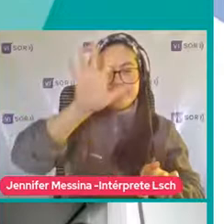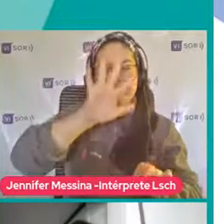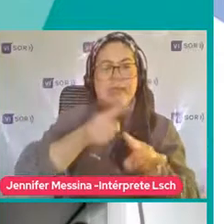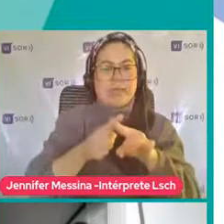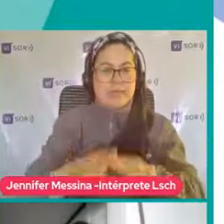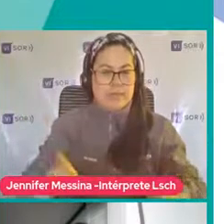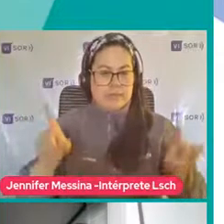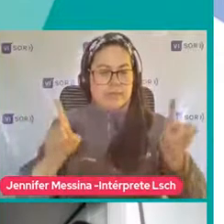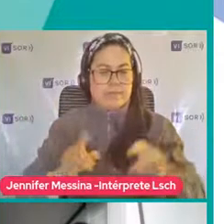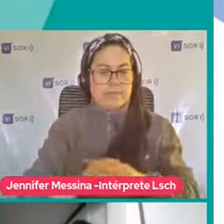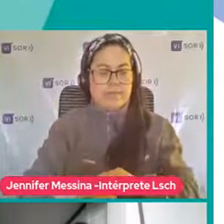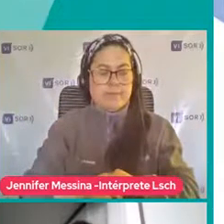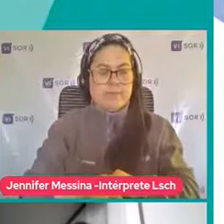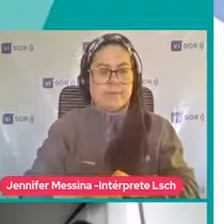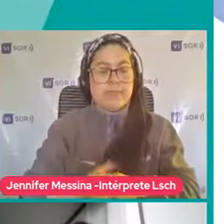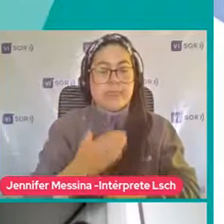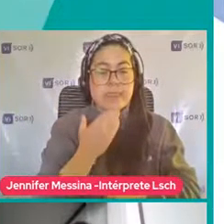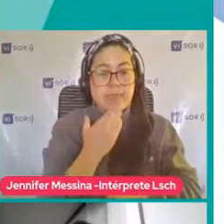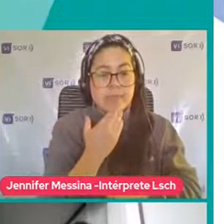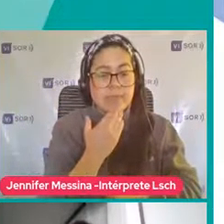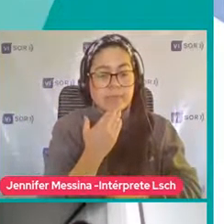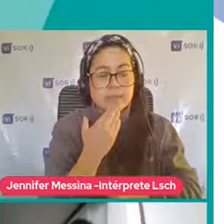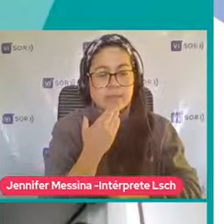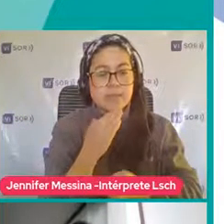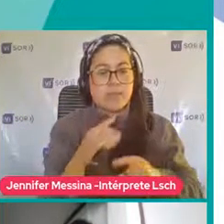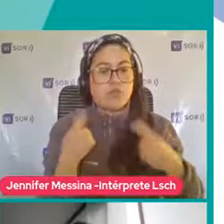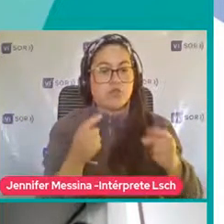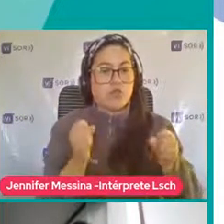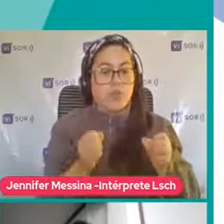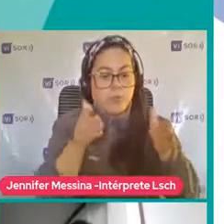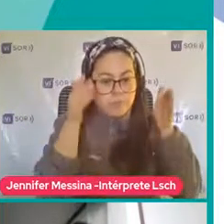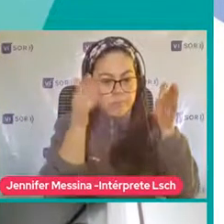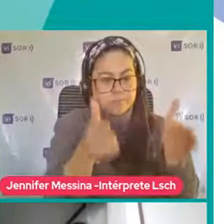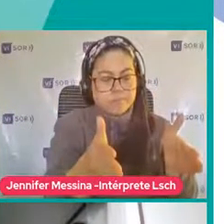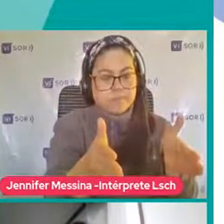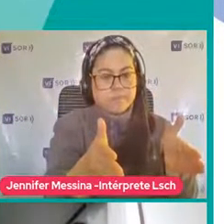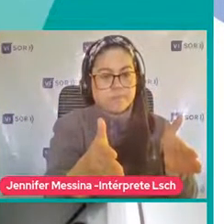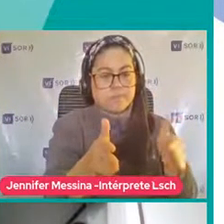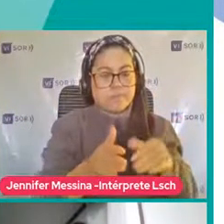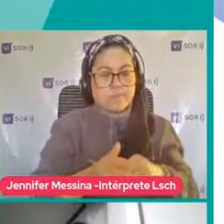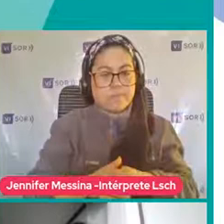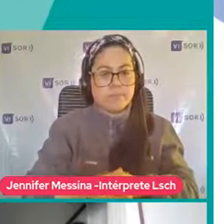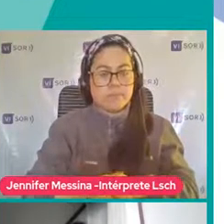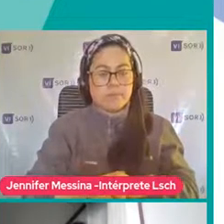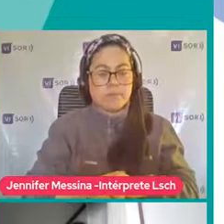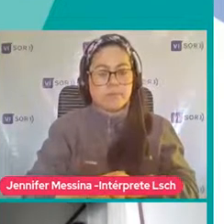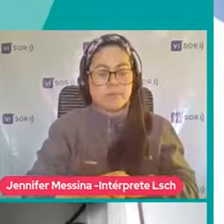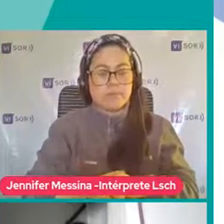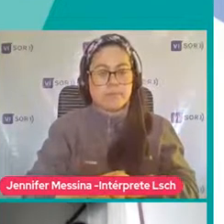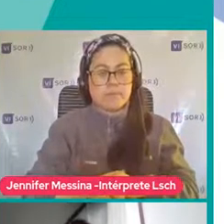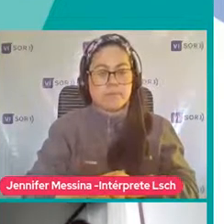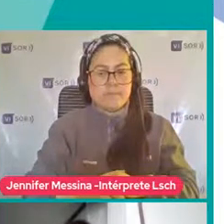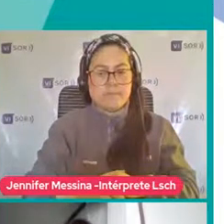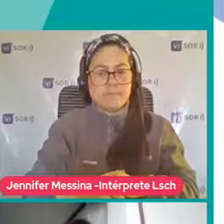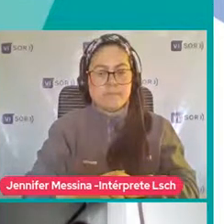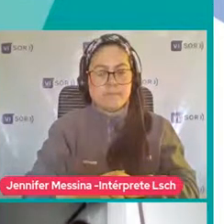También podemos Focalizarnos En la